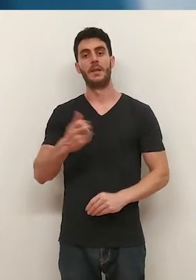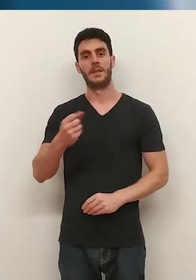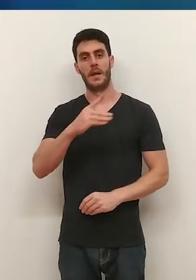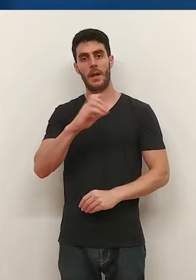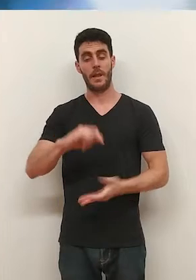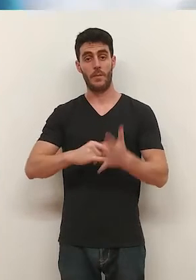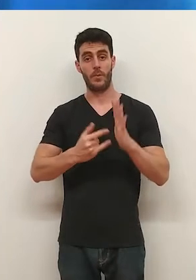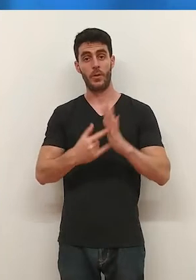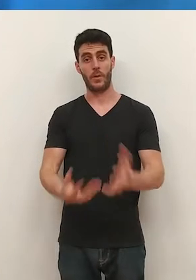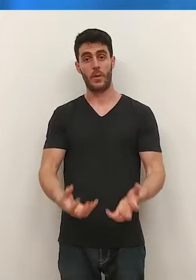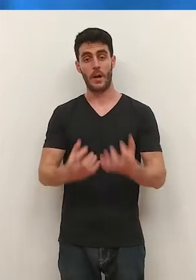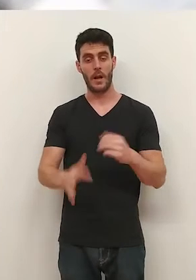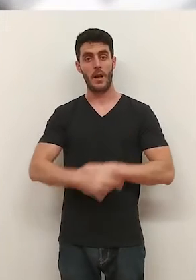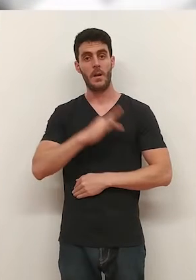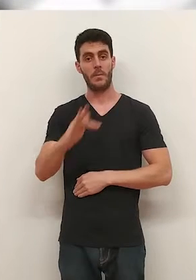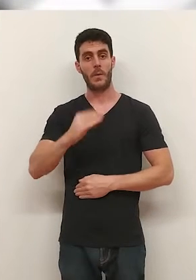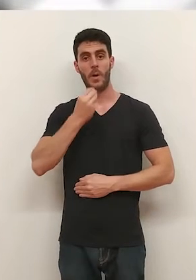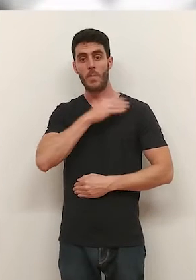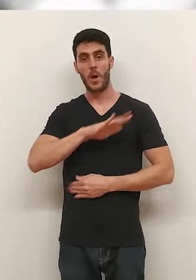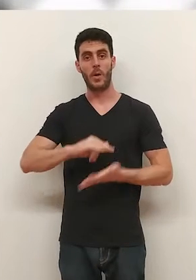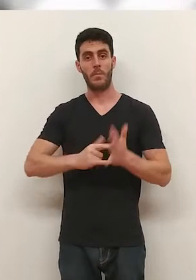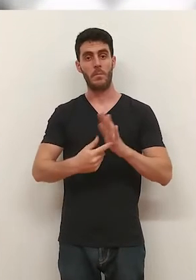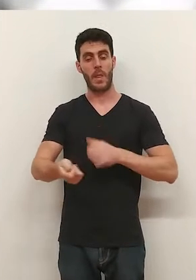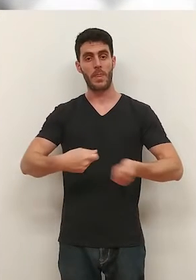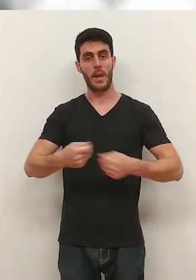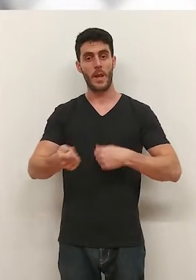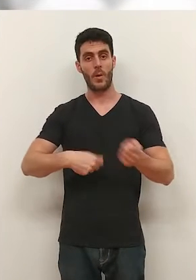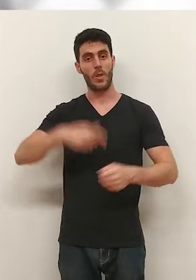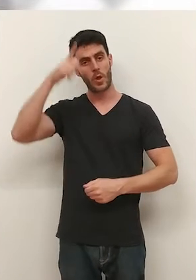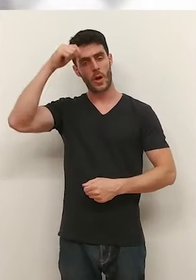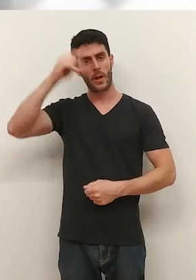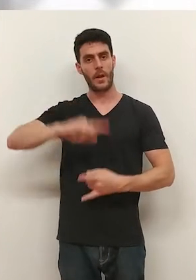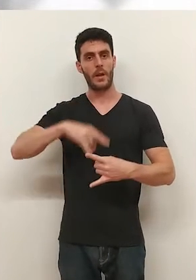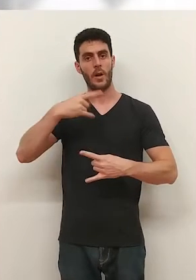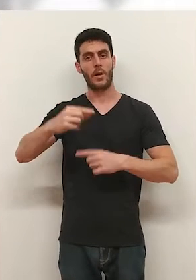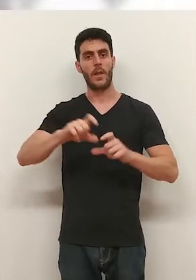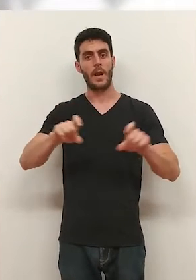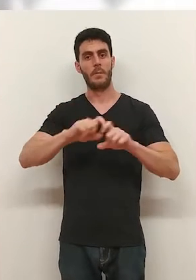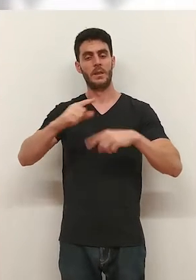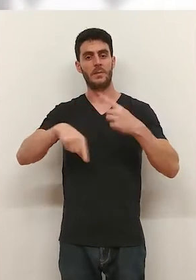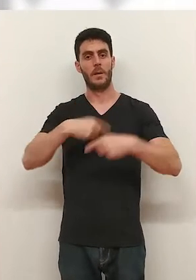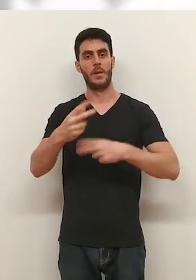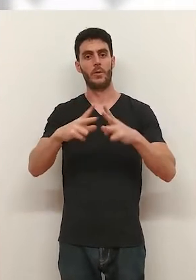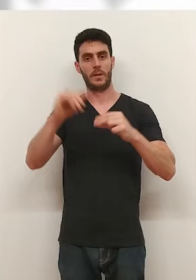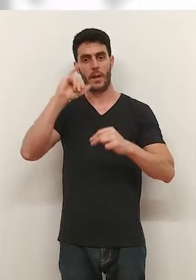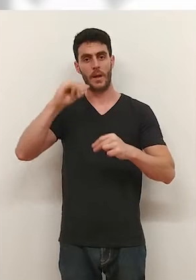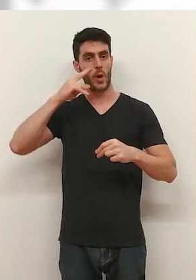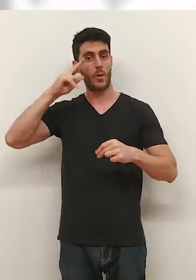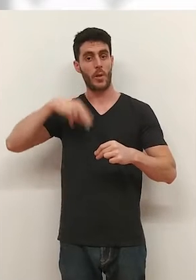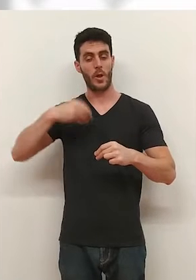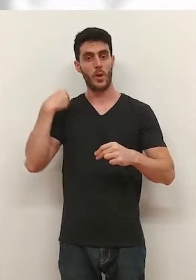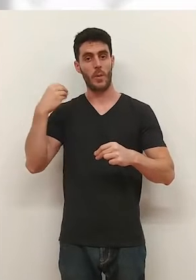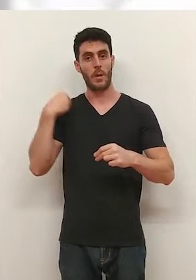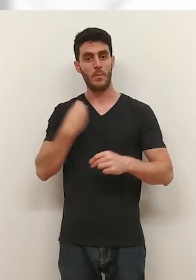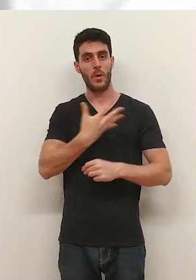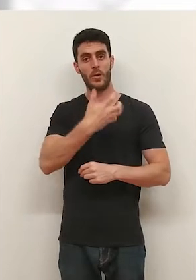Digital más AD, así se llama el proyecto que ha ganado el premio al mejor plan de negocio que otorga la Cátedra Extraordinaria de la Empresa Familiar de la Universidad de